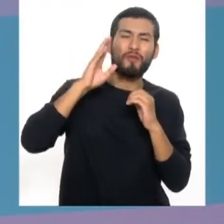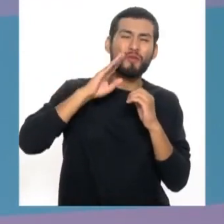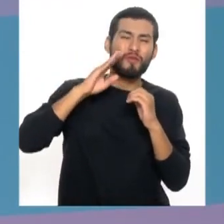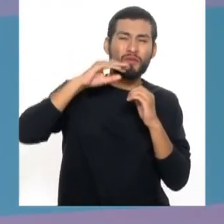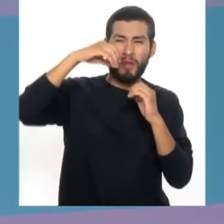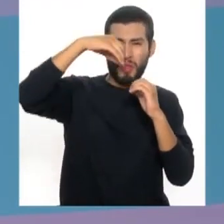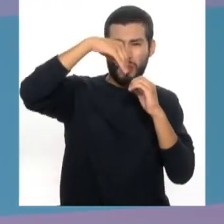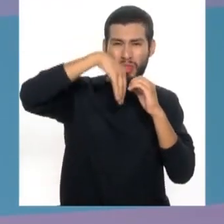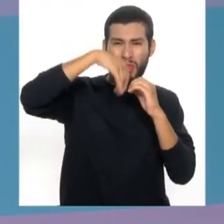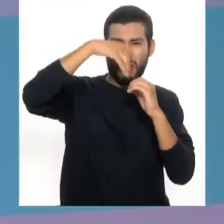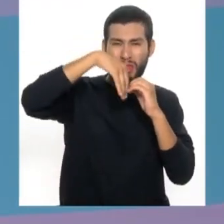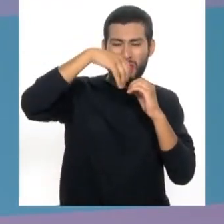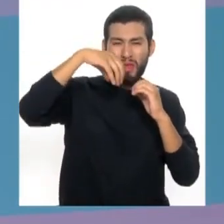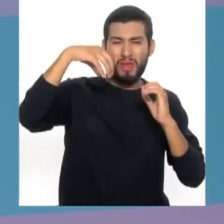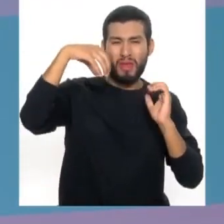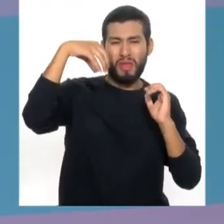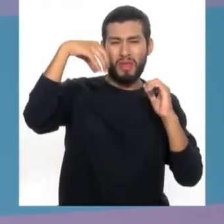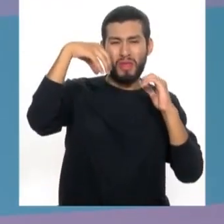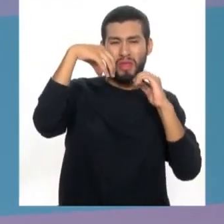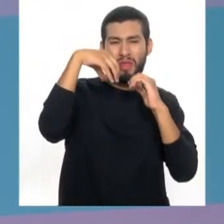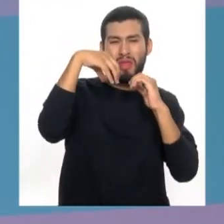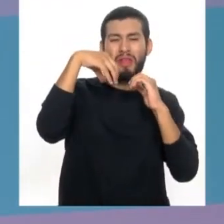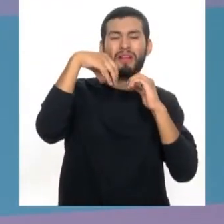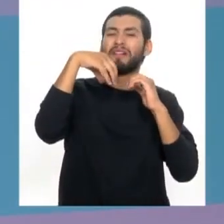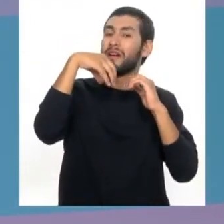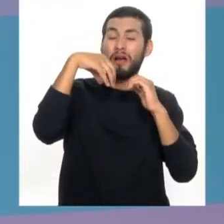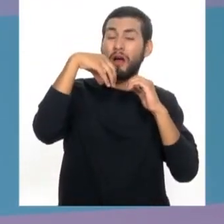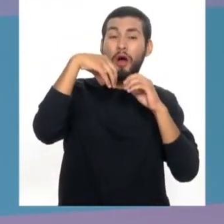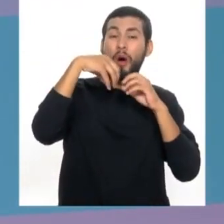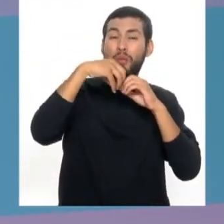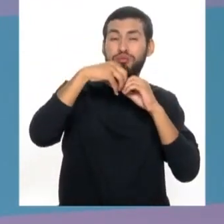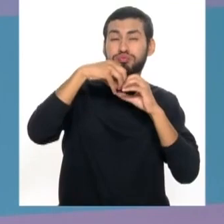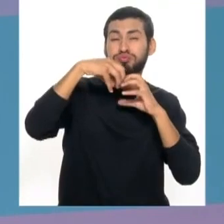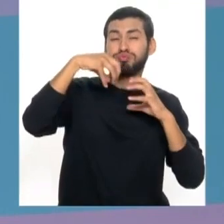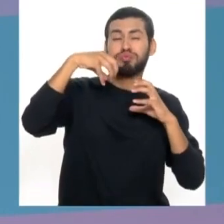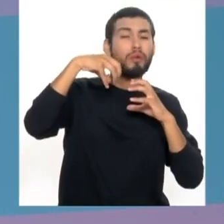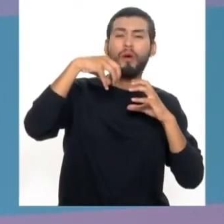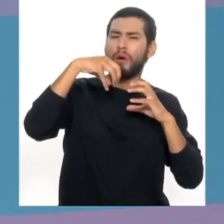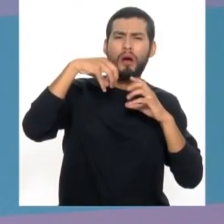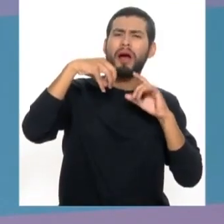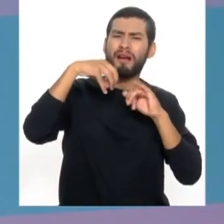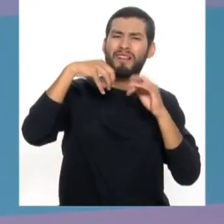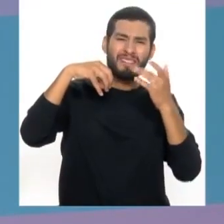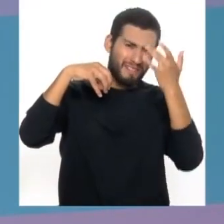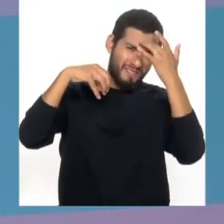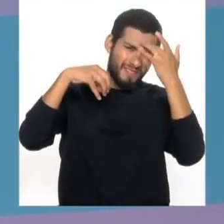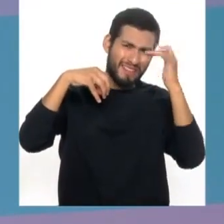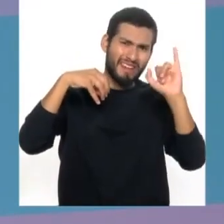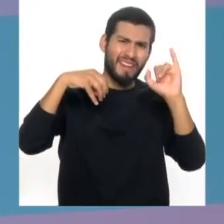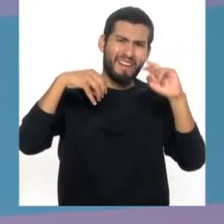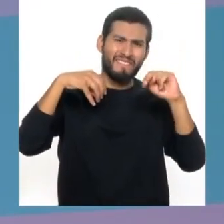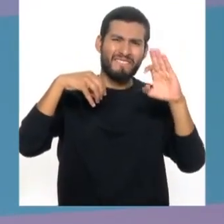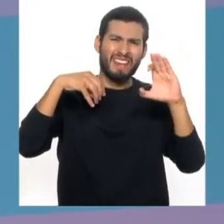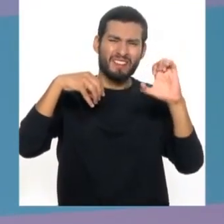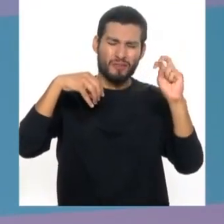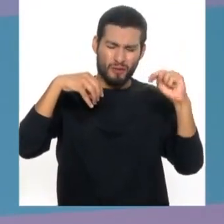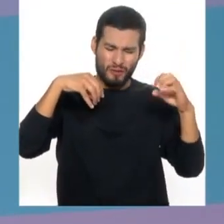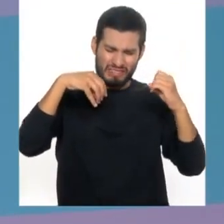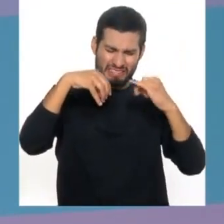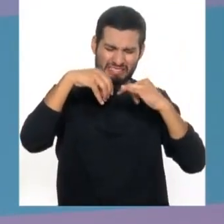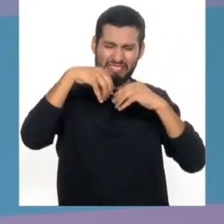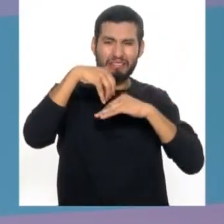residuos de alimentos y eso se va contaminando. Ya no hay una inflamación, sino ya hay una infección. Entonces, de ahí ya vienen problemas mucho más serios.